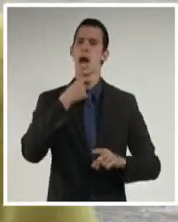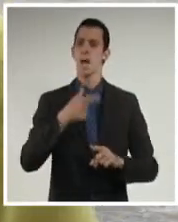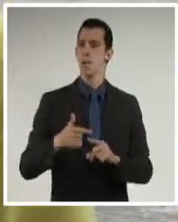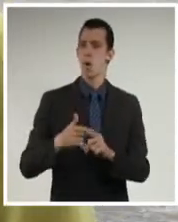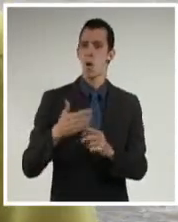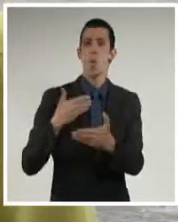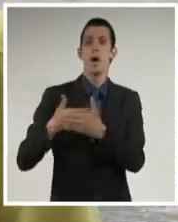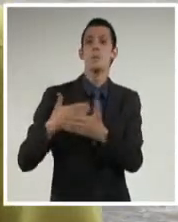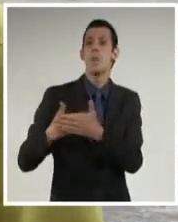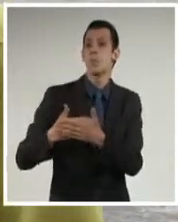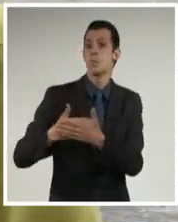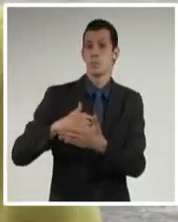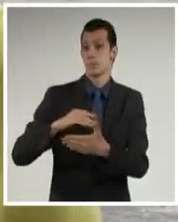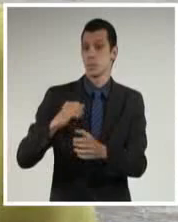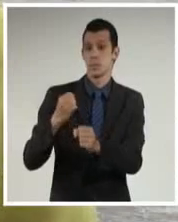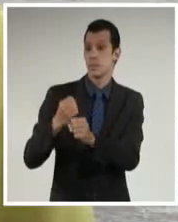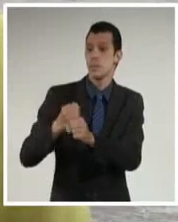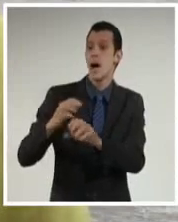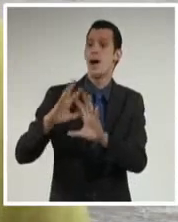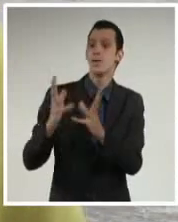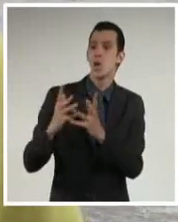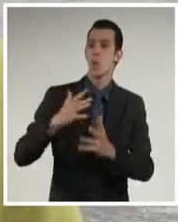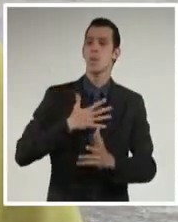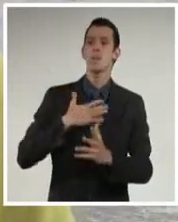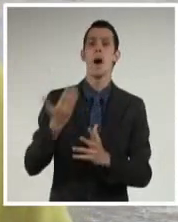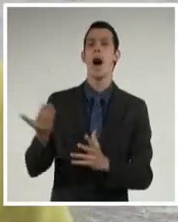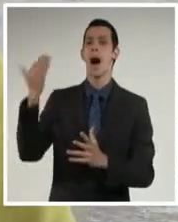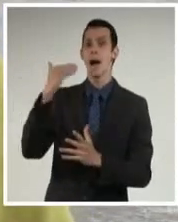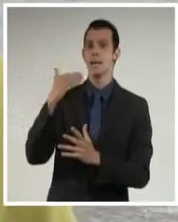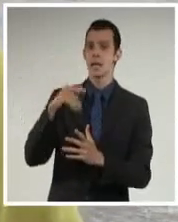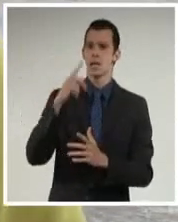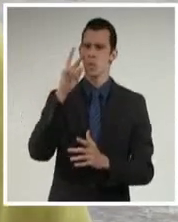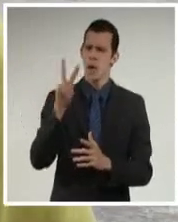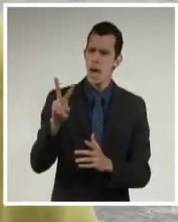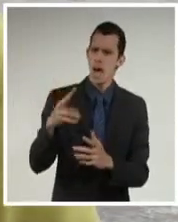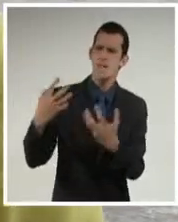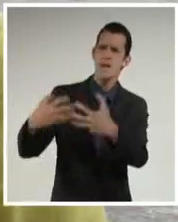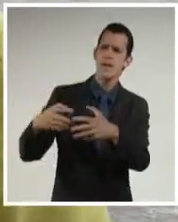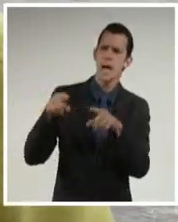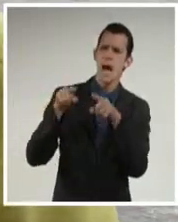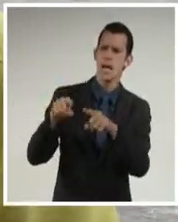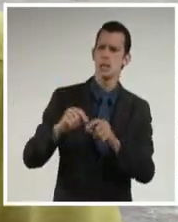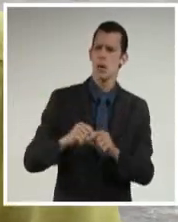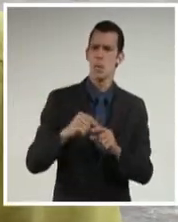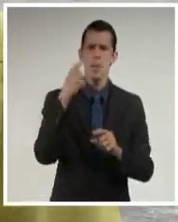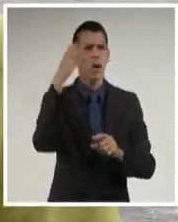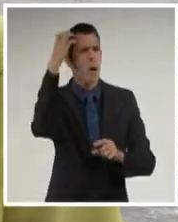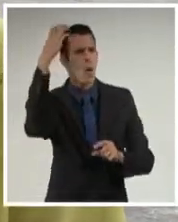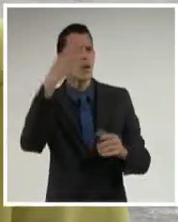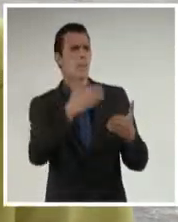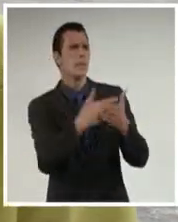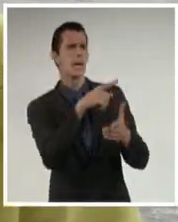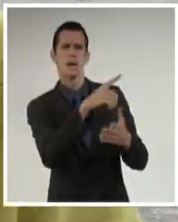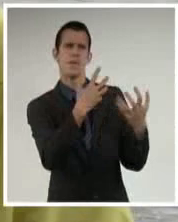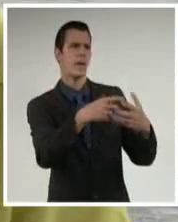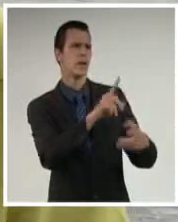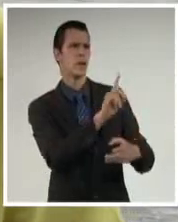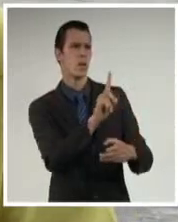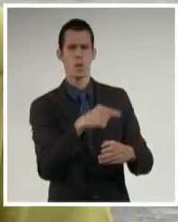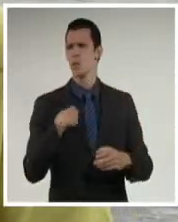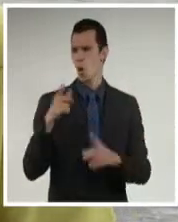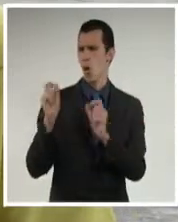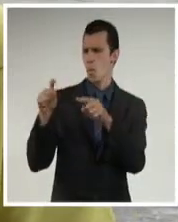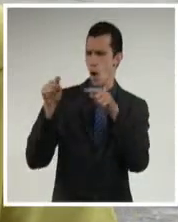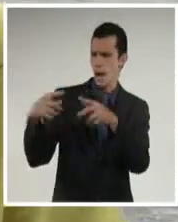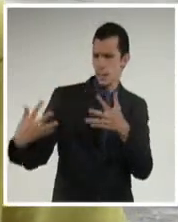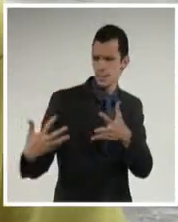encadenamientos productivos, en servicios que les compramos también, evidentemente el tema de las 43 medidas ha